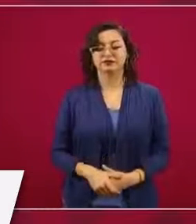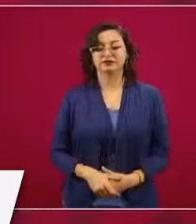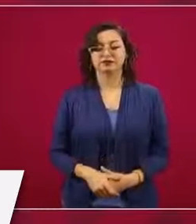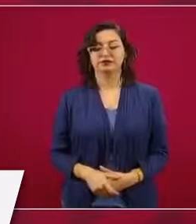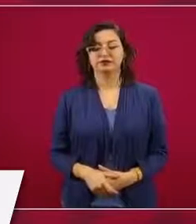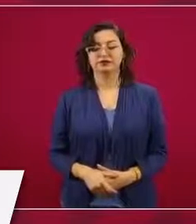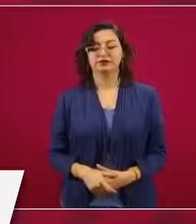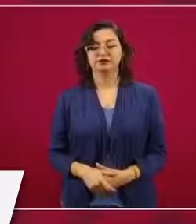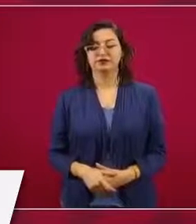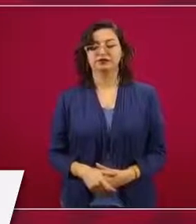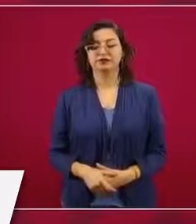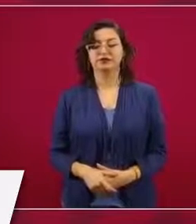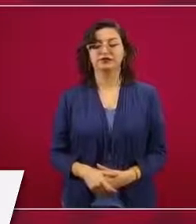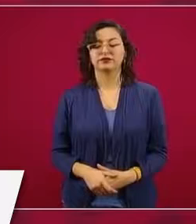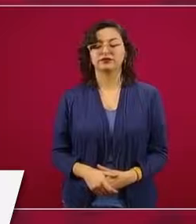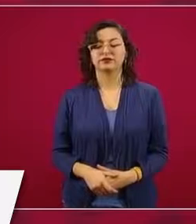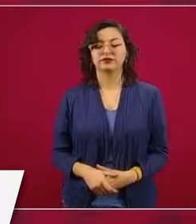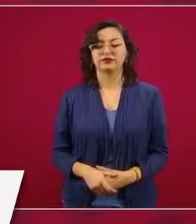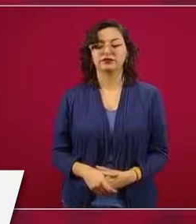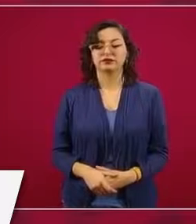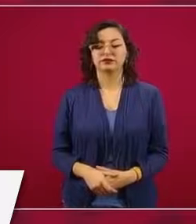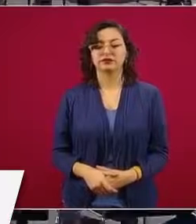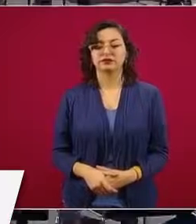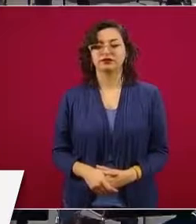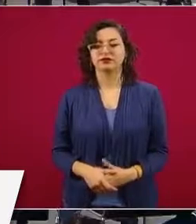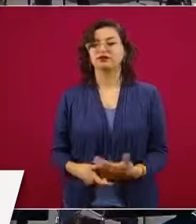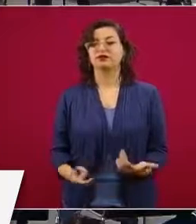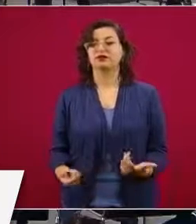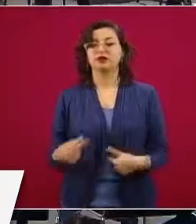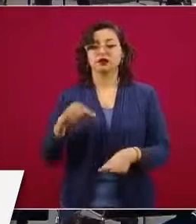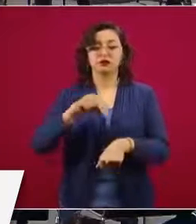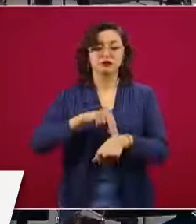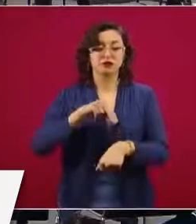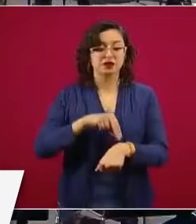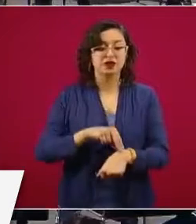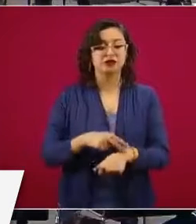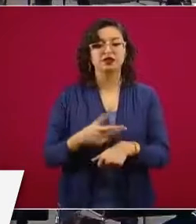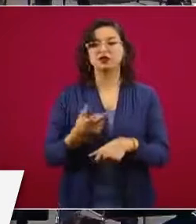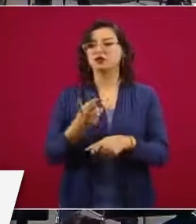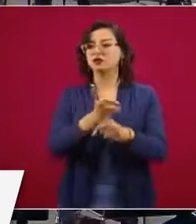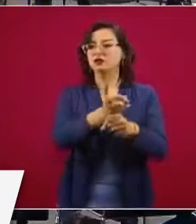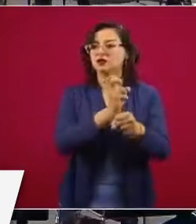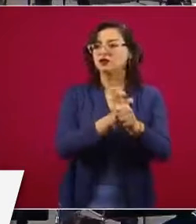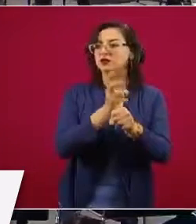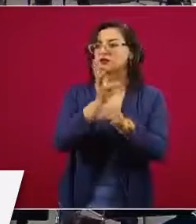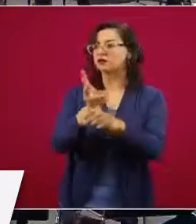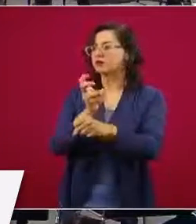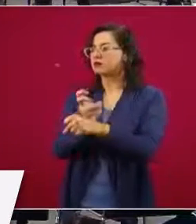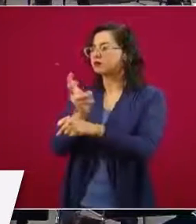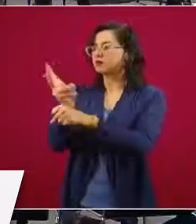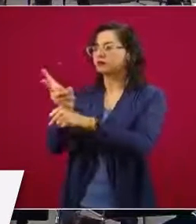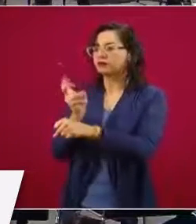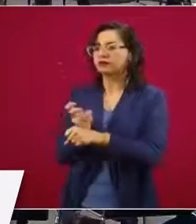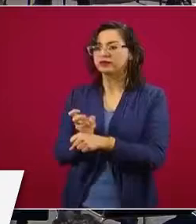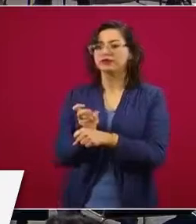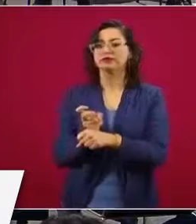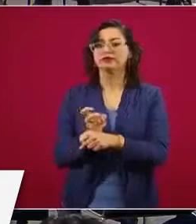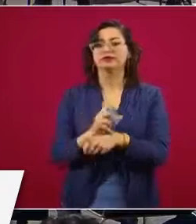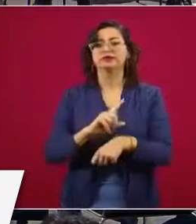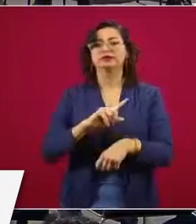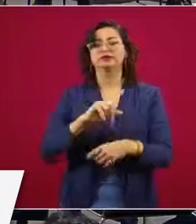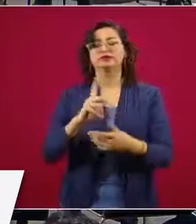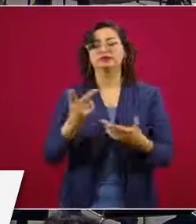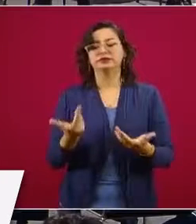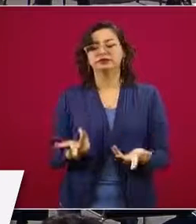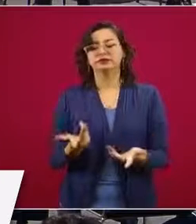Estamos convocando a médicos lo que se hizo después de que